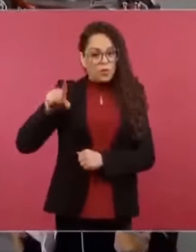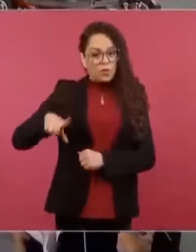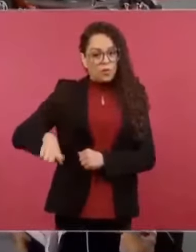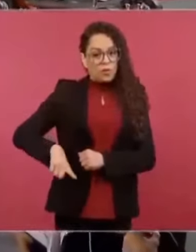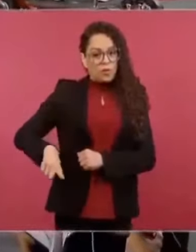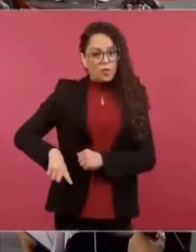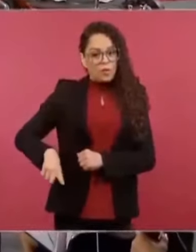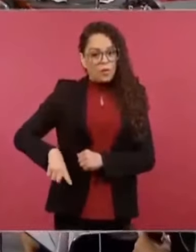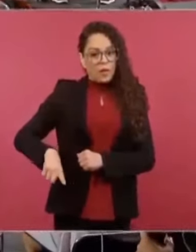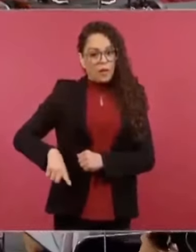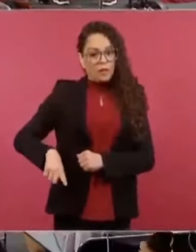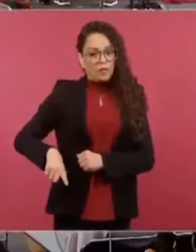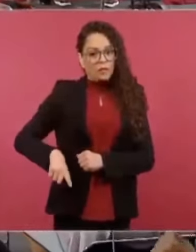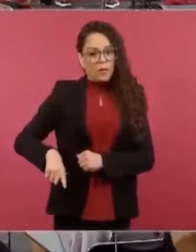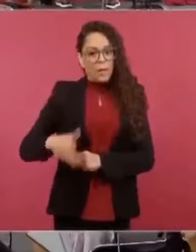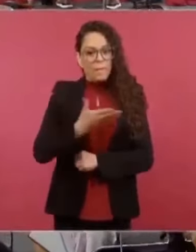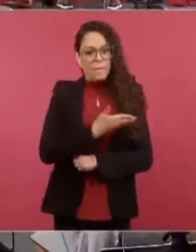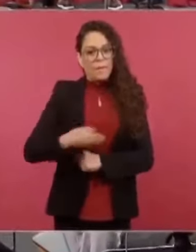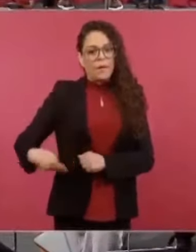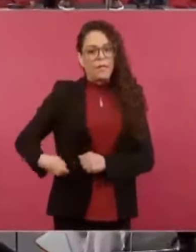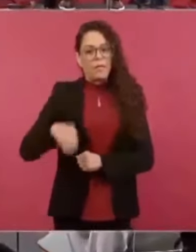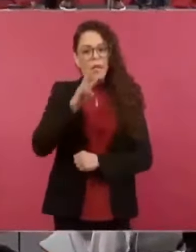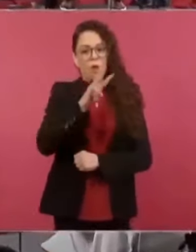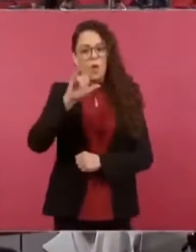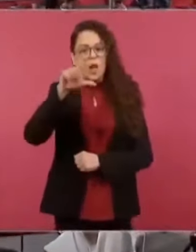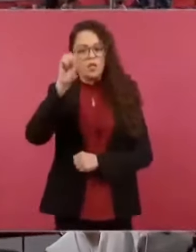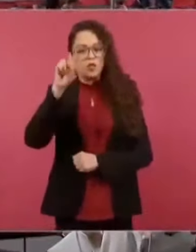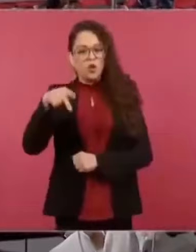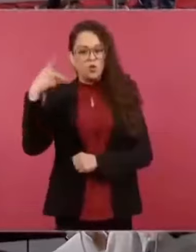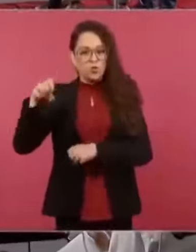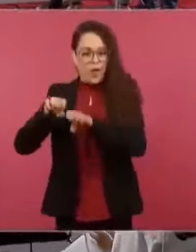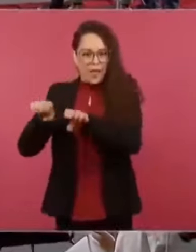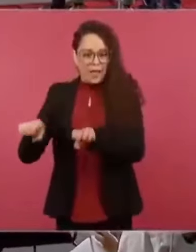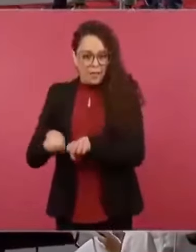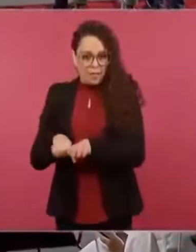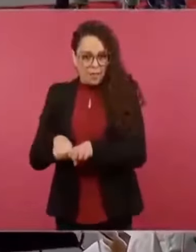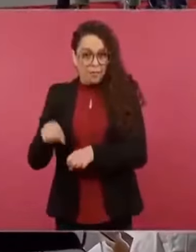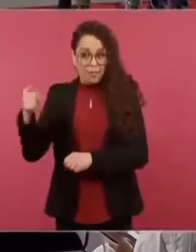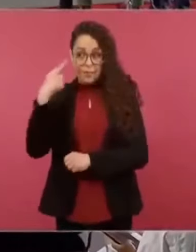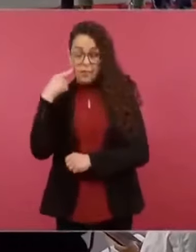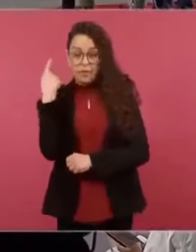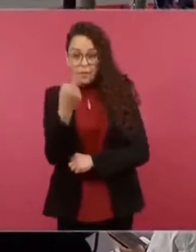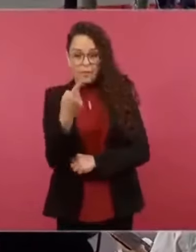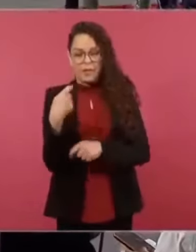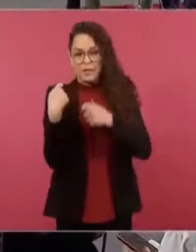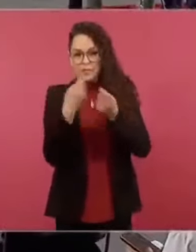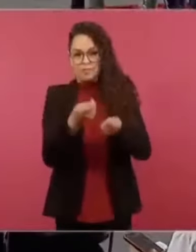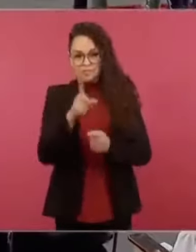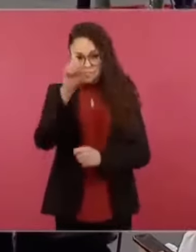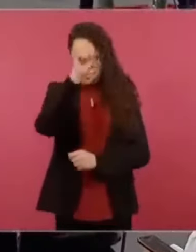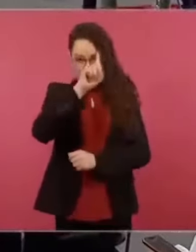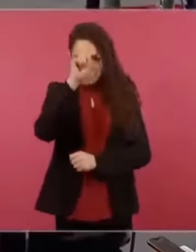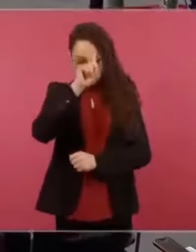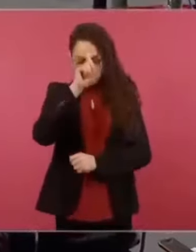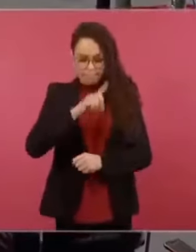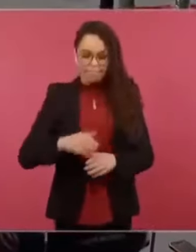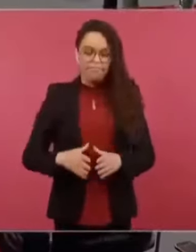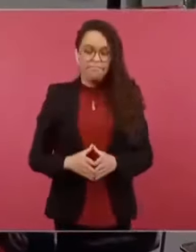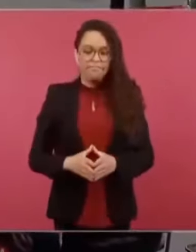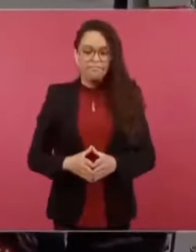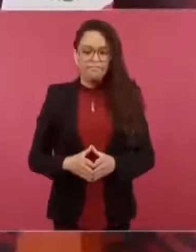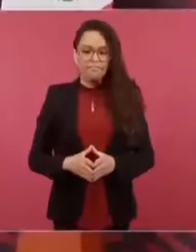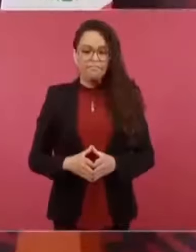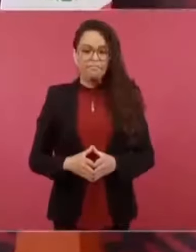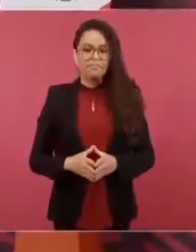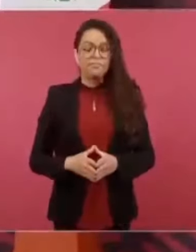y mira lo que le recomienda, tenemos que abandonar la idea de poner en la